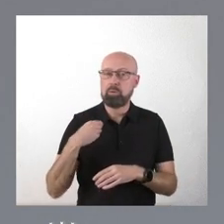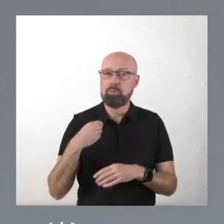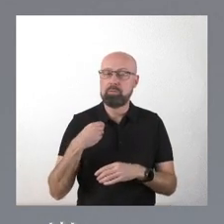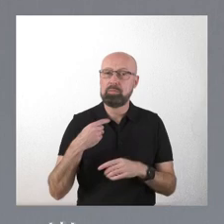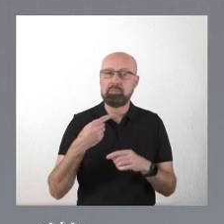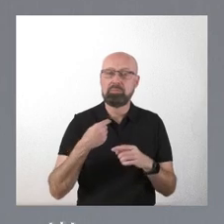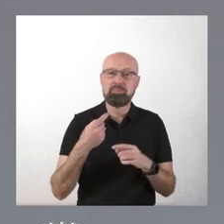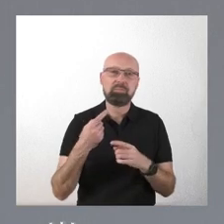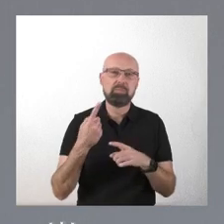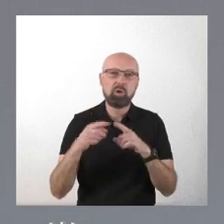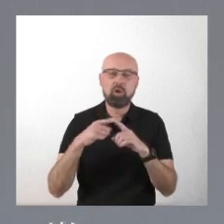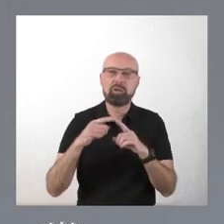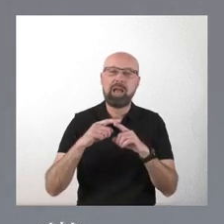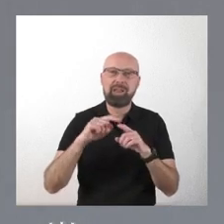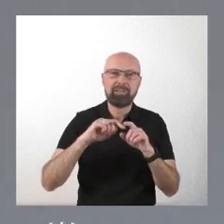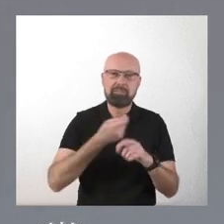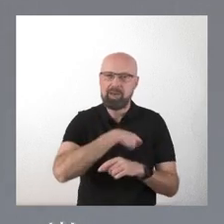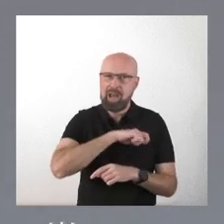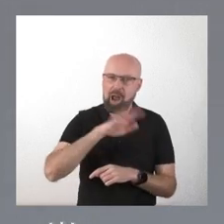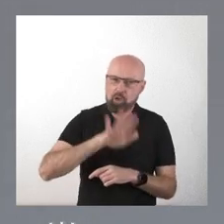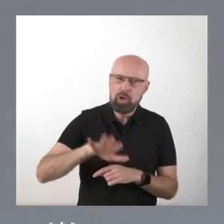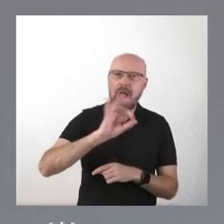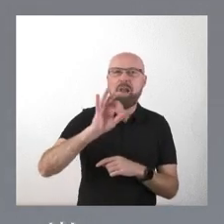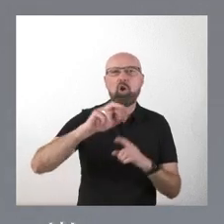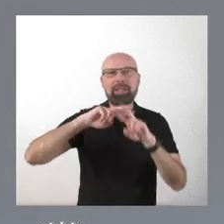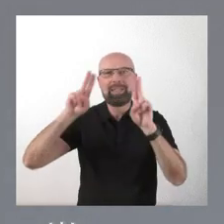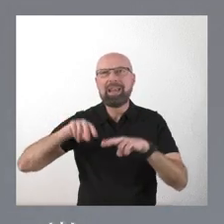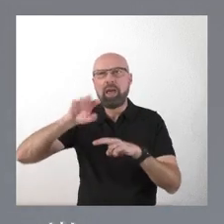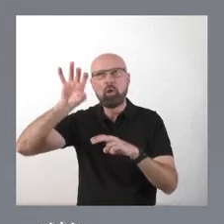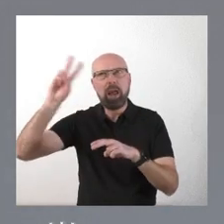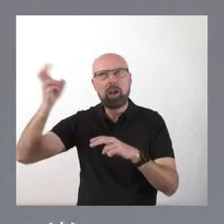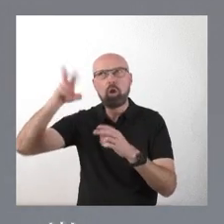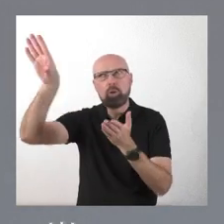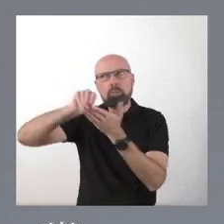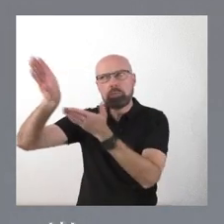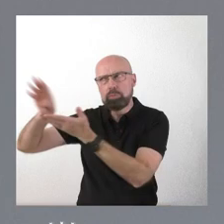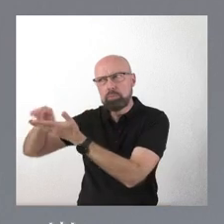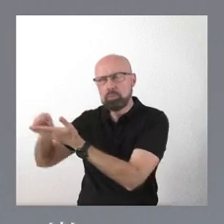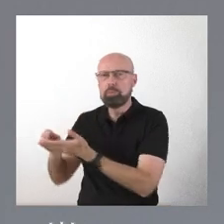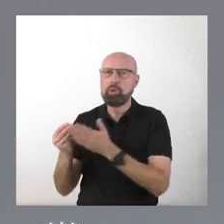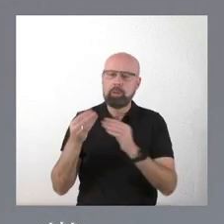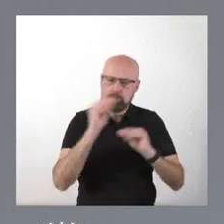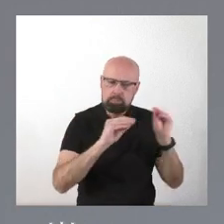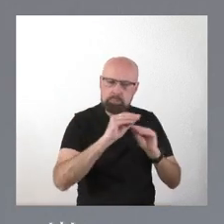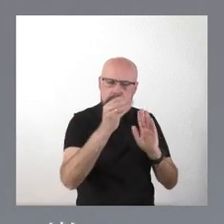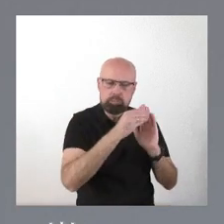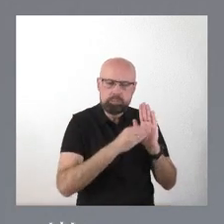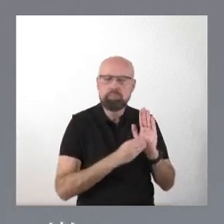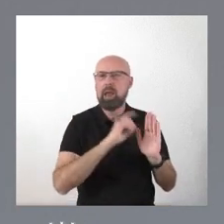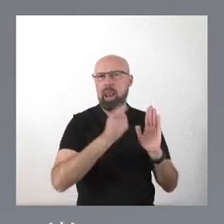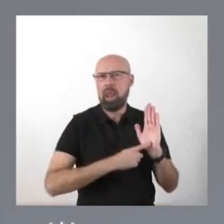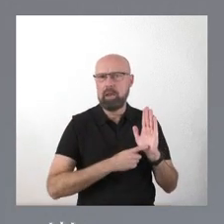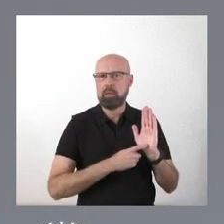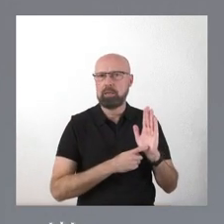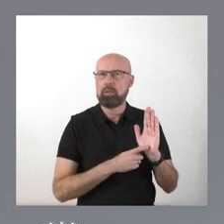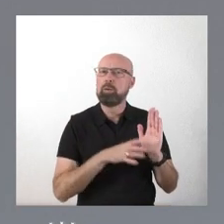internacionales que se han venido haciendo durante estos años y que han cambiado decisivamente la